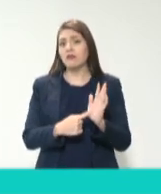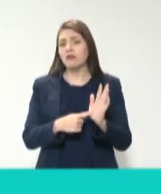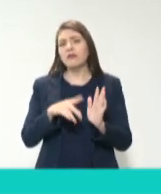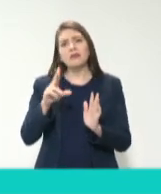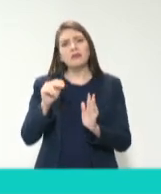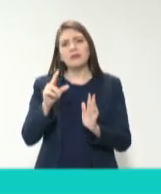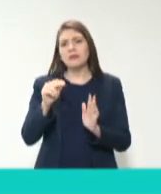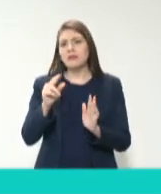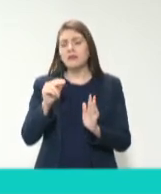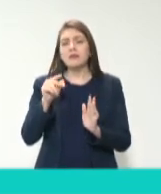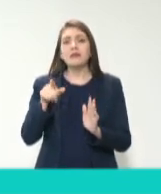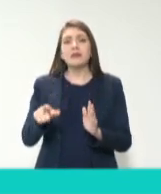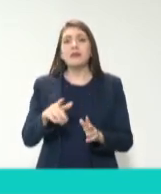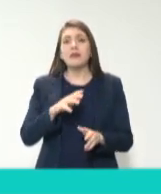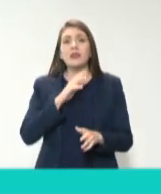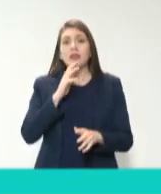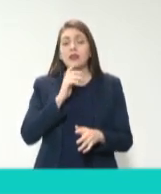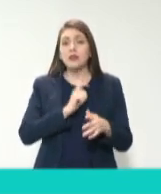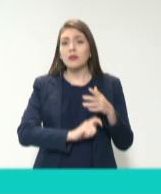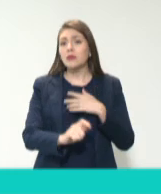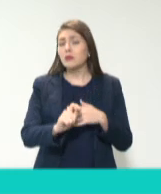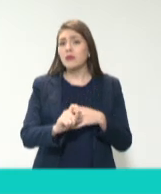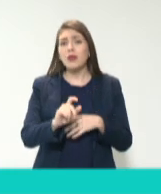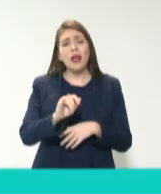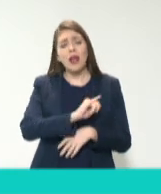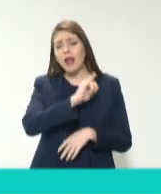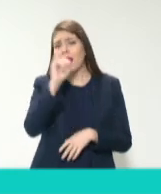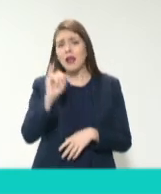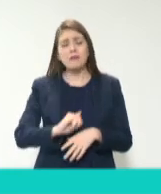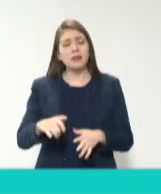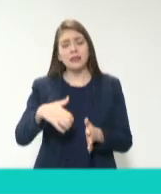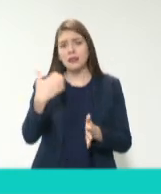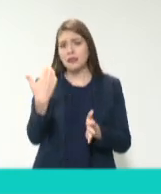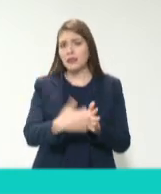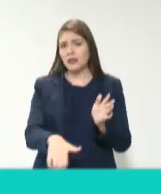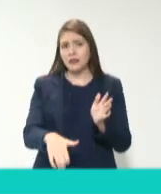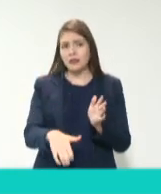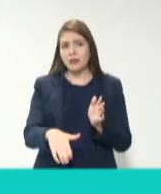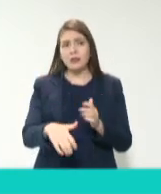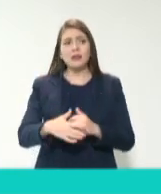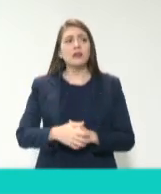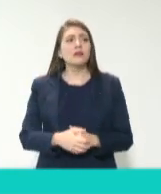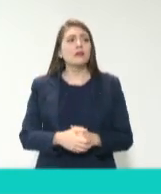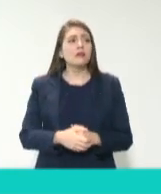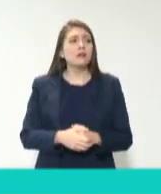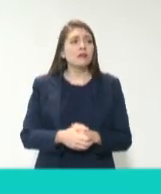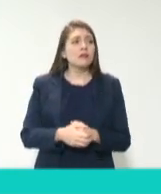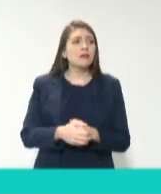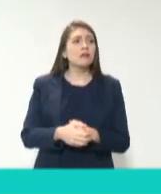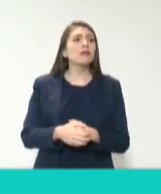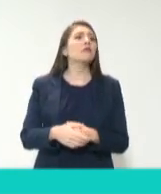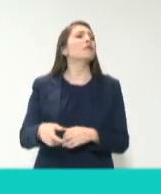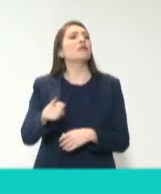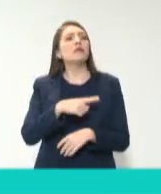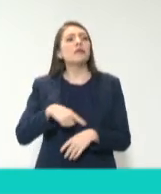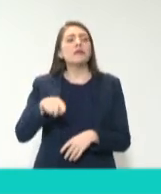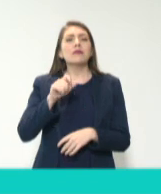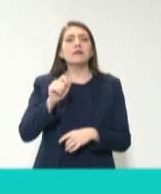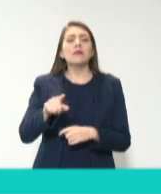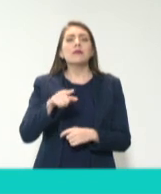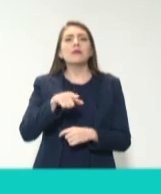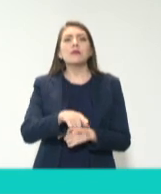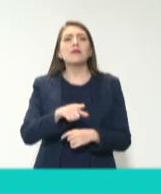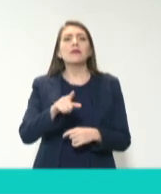corrupción no se acaba nunca, la corrupción es un fenómeno y en nuestra profesión, en